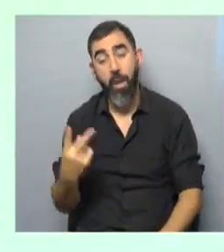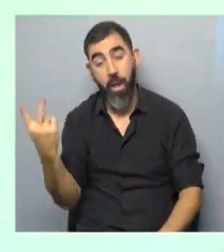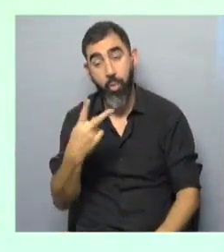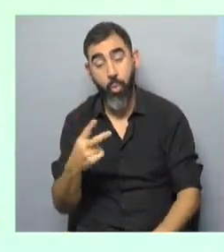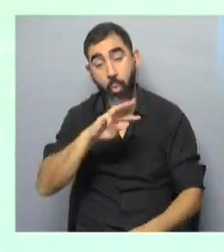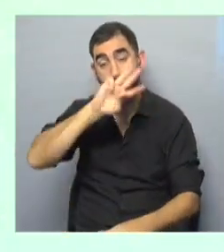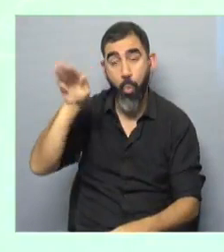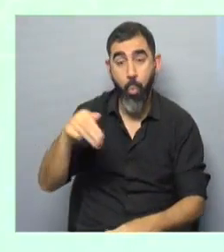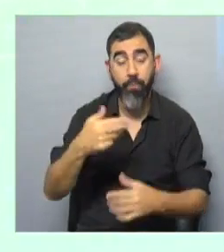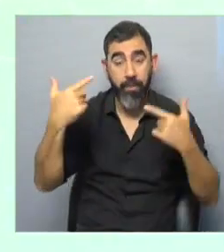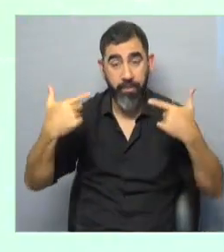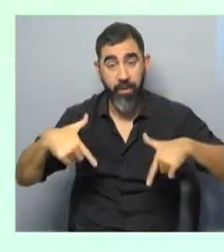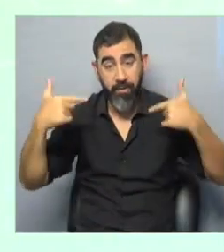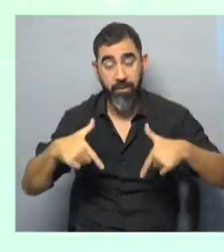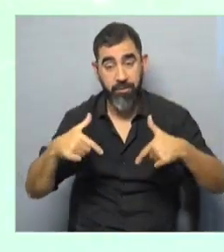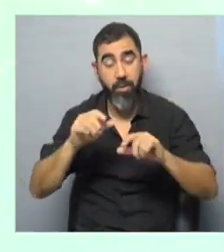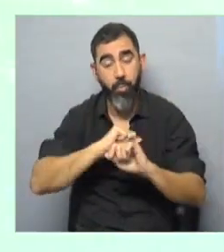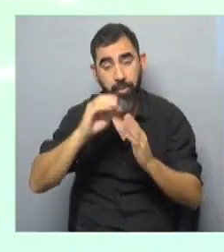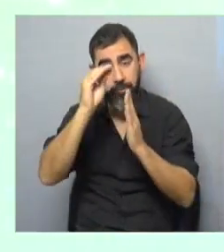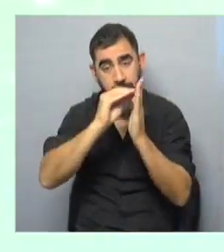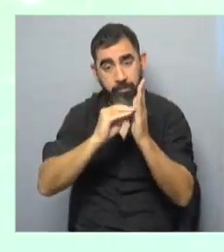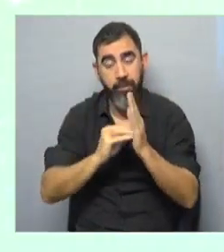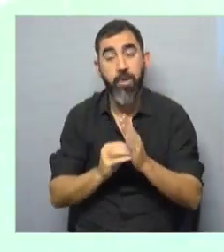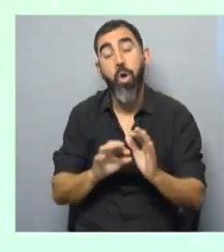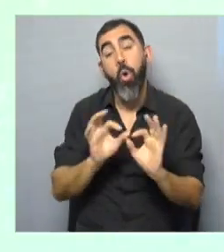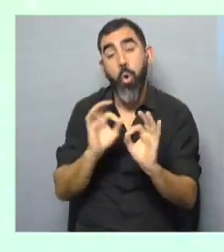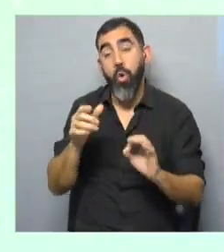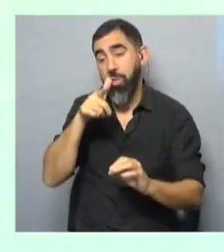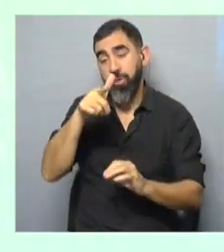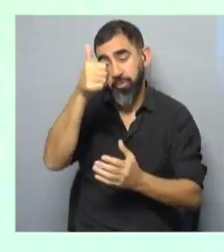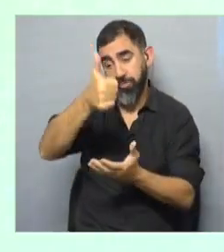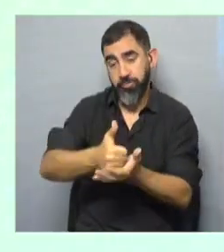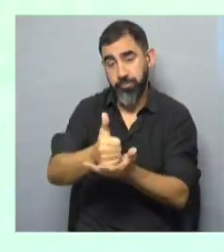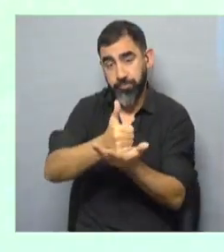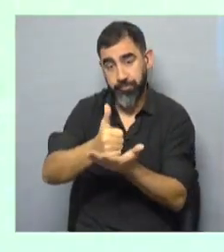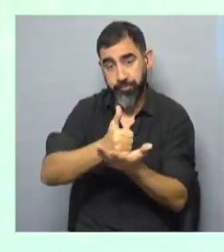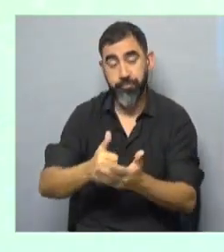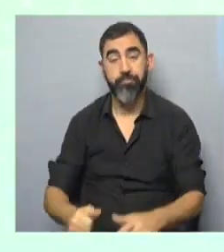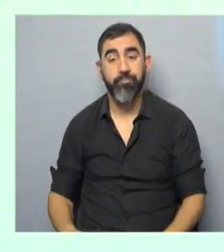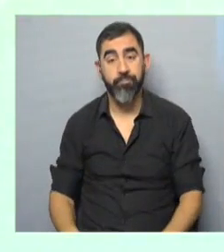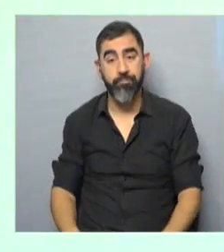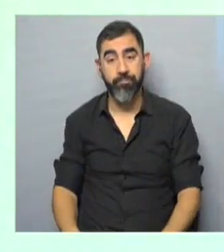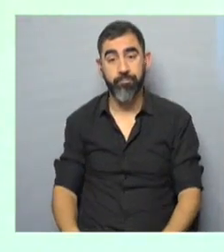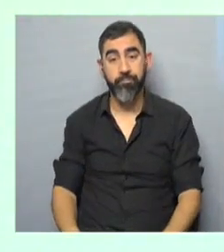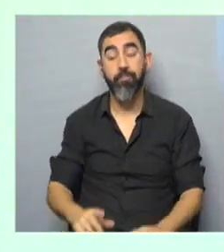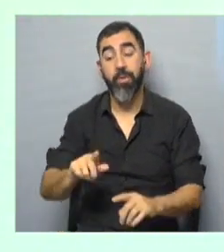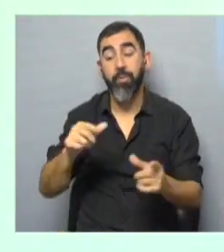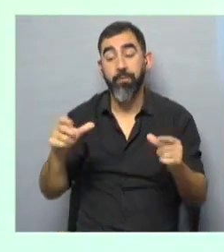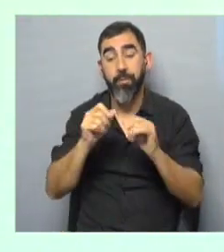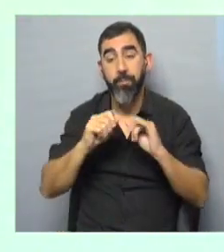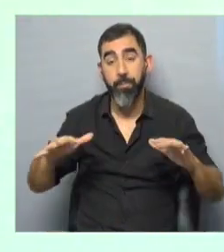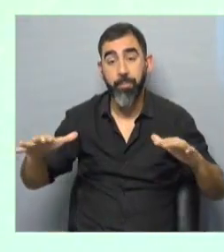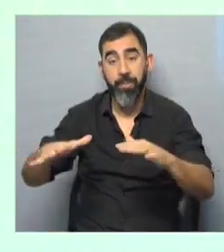a través de la página web de la Intendencia y una preinscripción que los deriva aquí al CEDEL y también en forma presencial. Creemos que también, luego de la pandemia, la